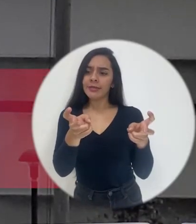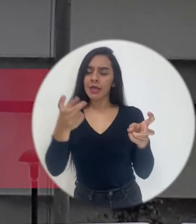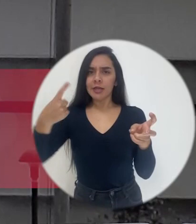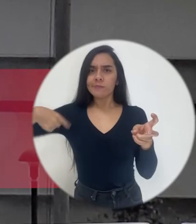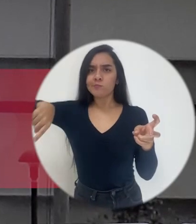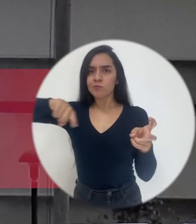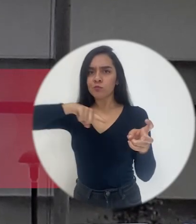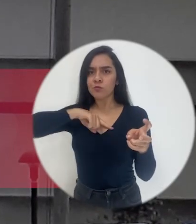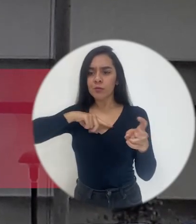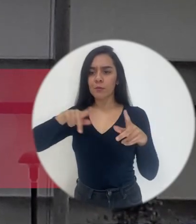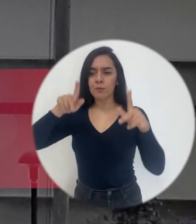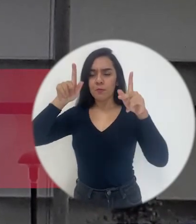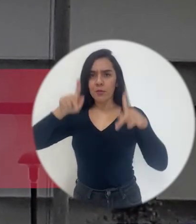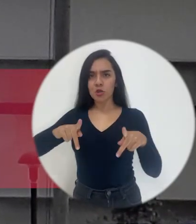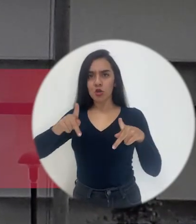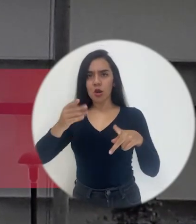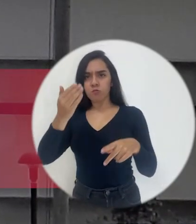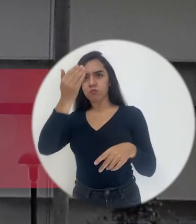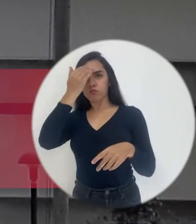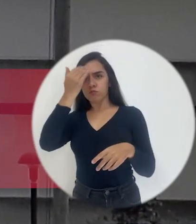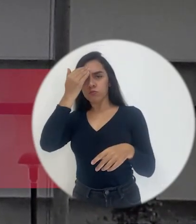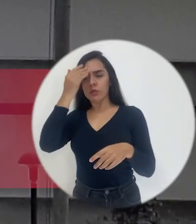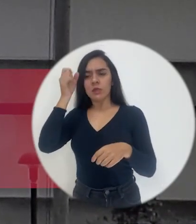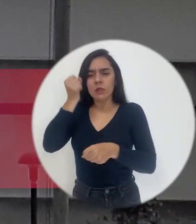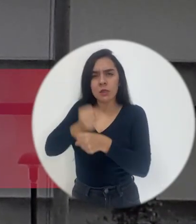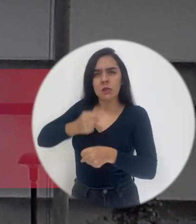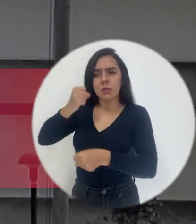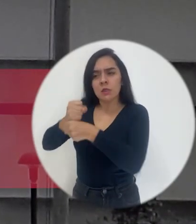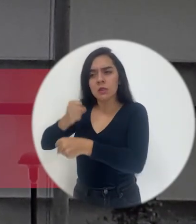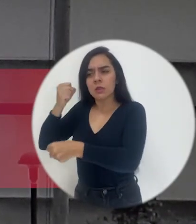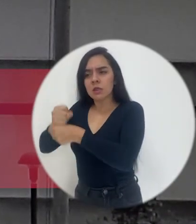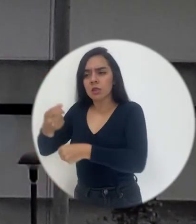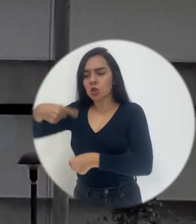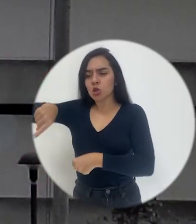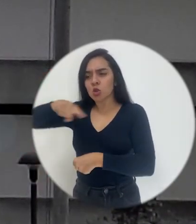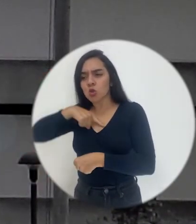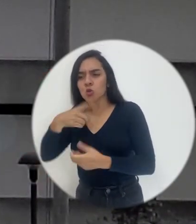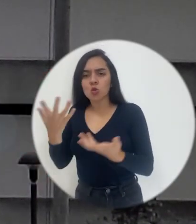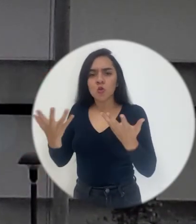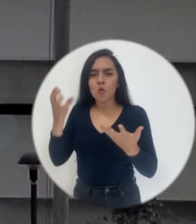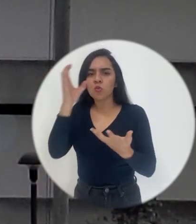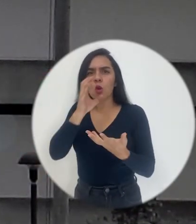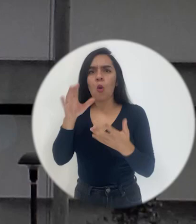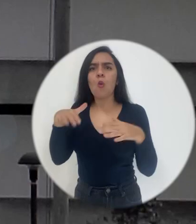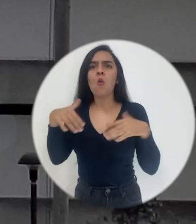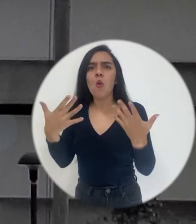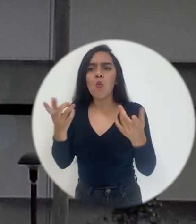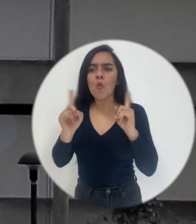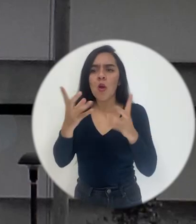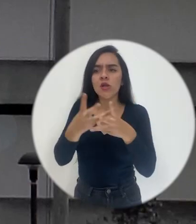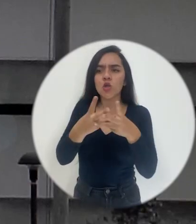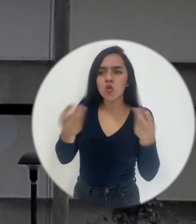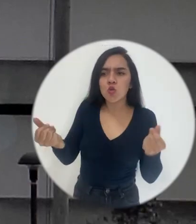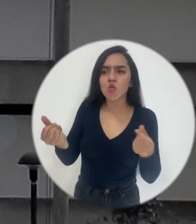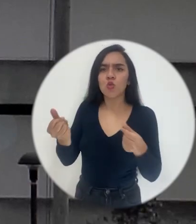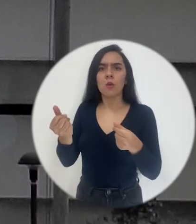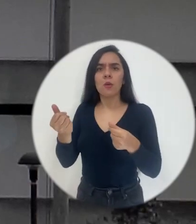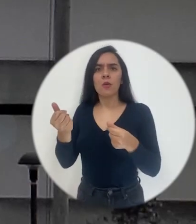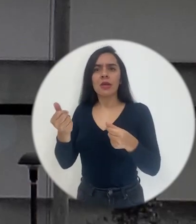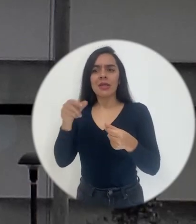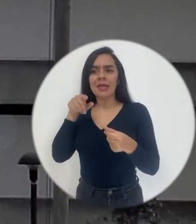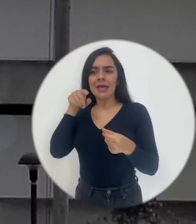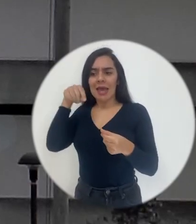trabajando a los especialistas en educación matemática para encontrar las mejores soluciones, las mejores vías para atender los